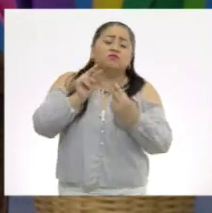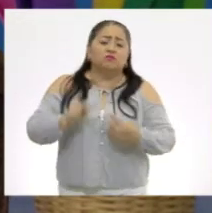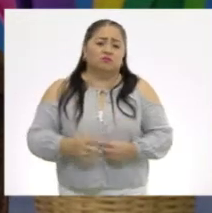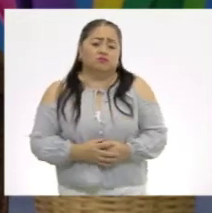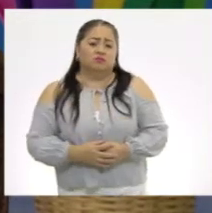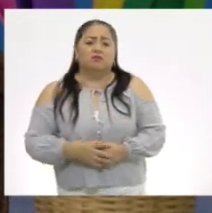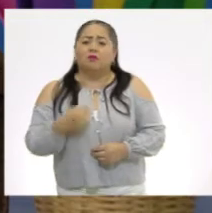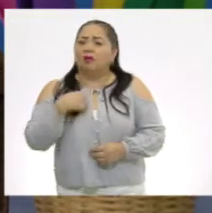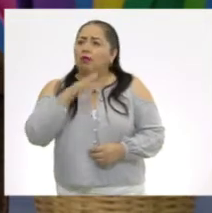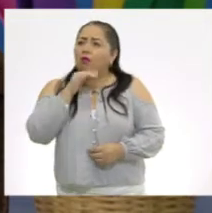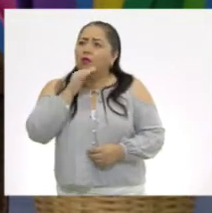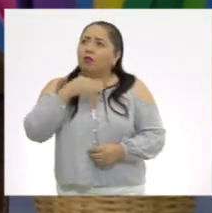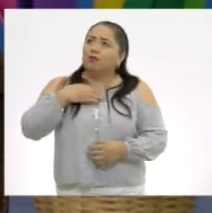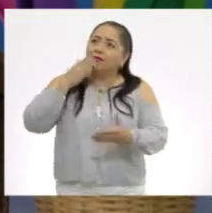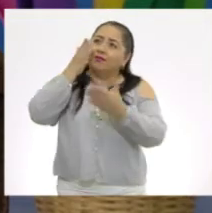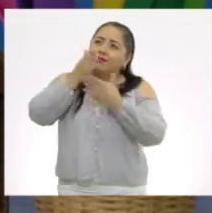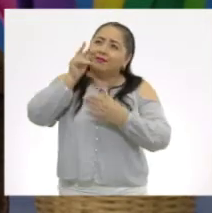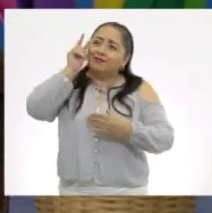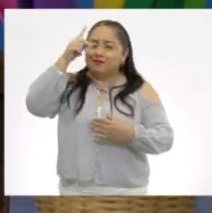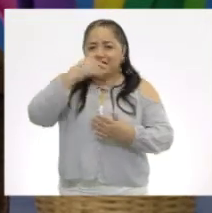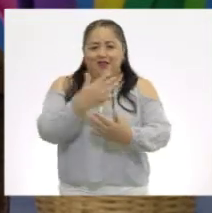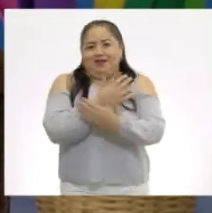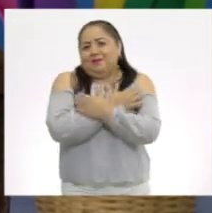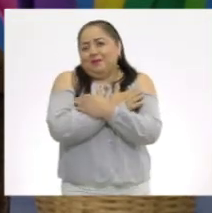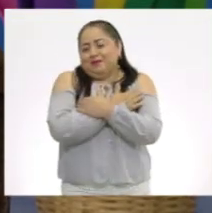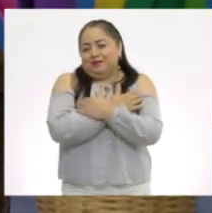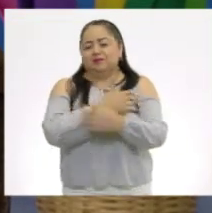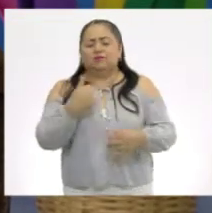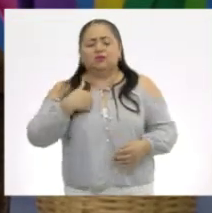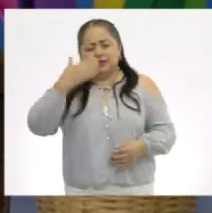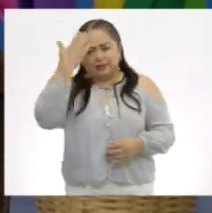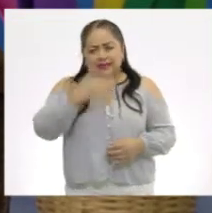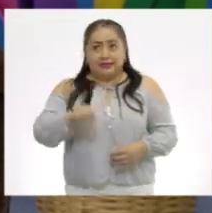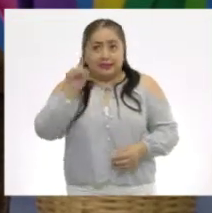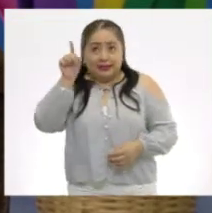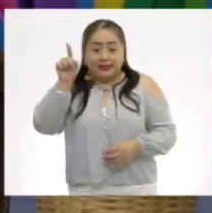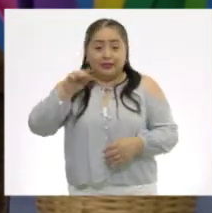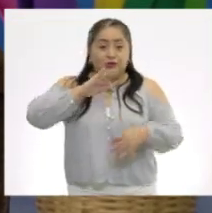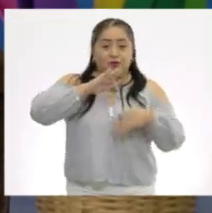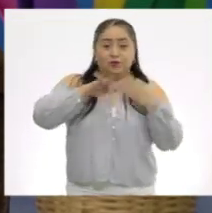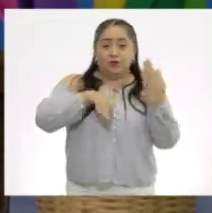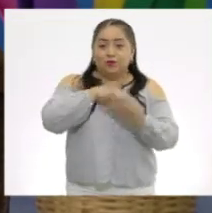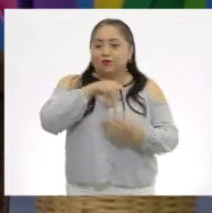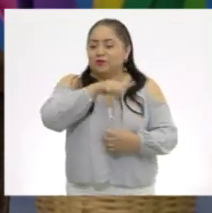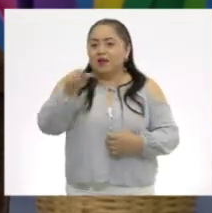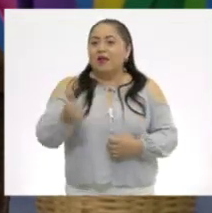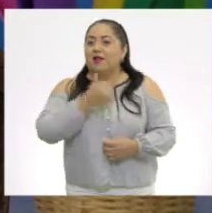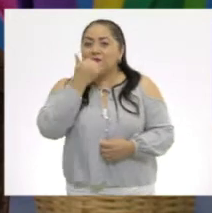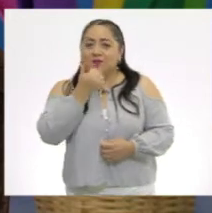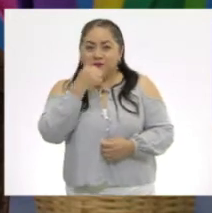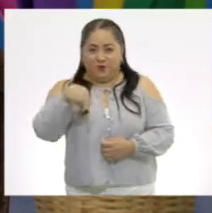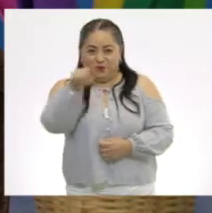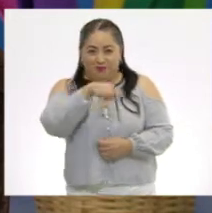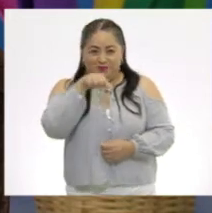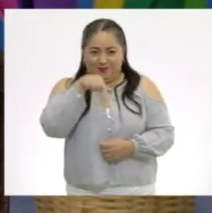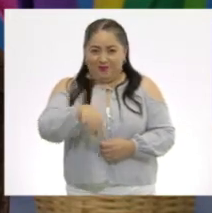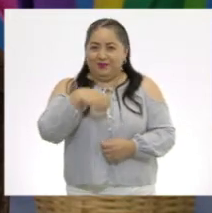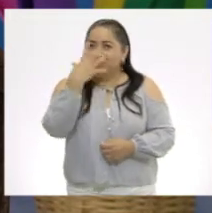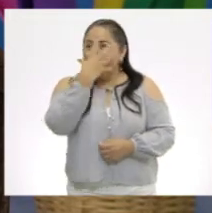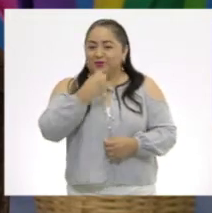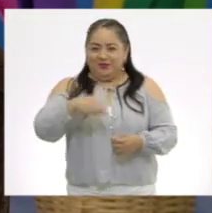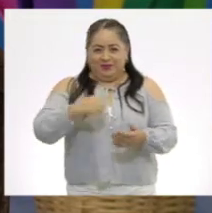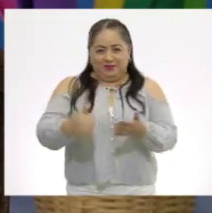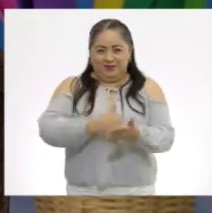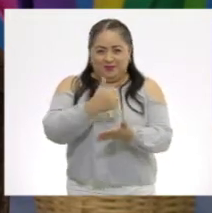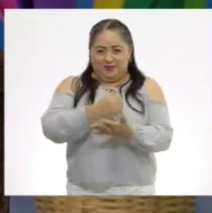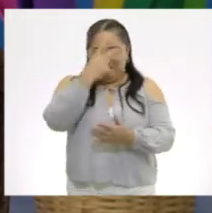Y no he podido ir a verla para darle un abrazo. Sé que ella y todos nuestros alumnos y alumnas de este hermoso lugar